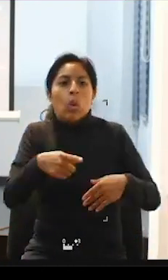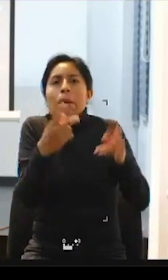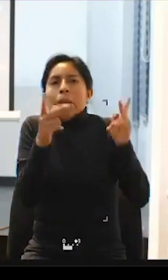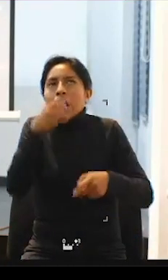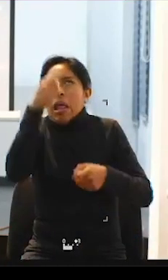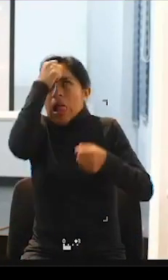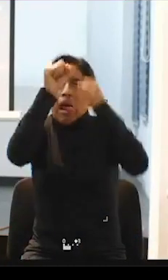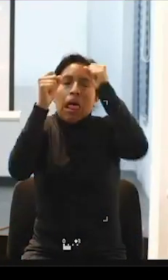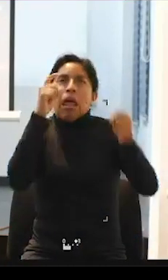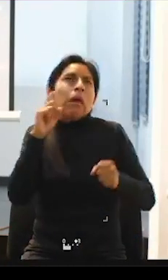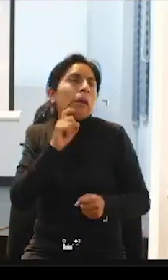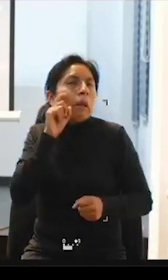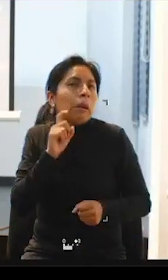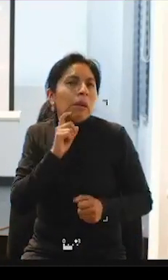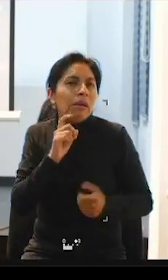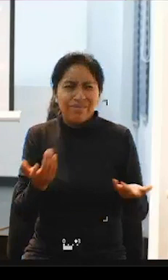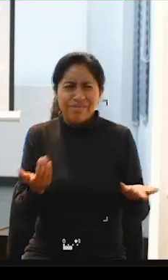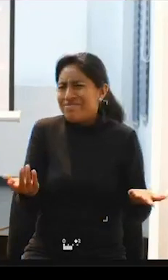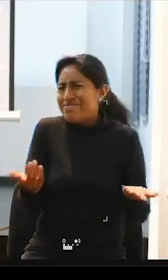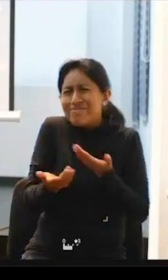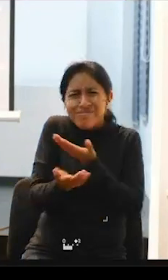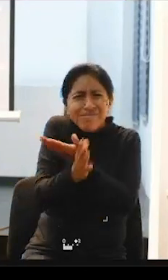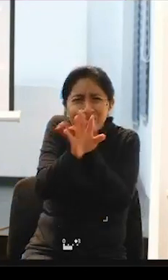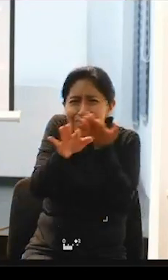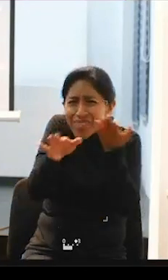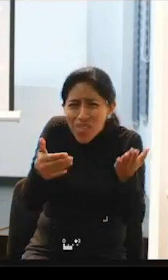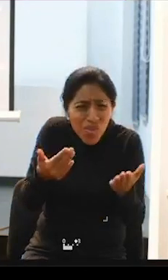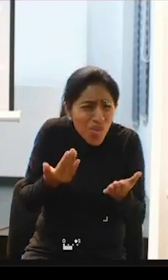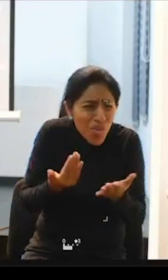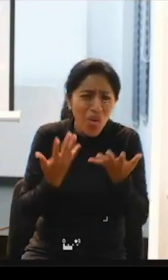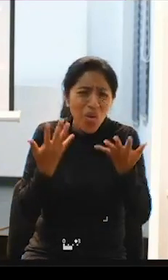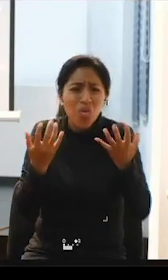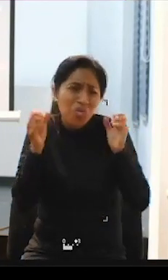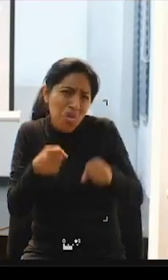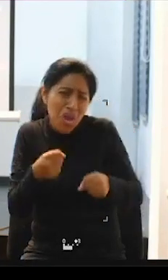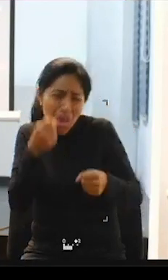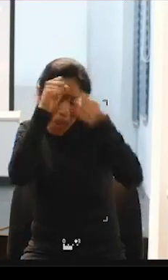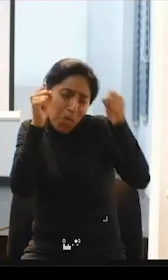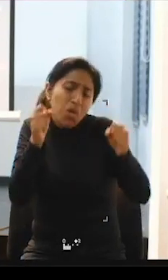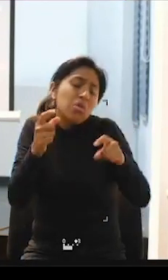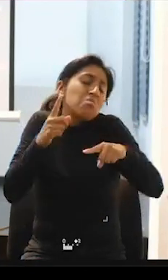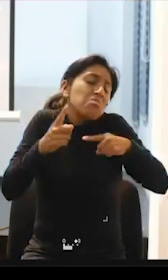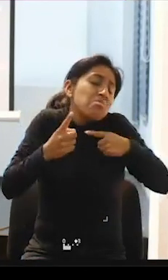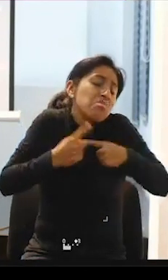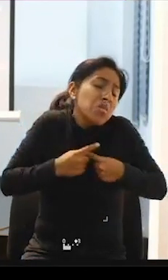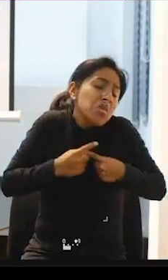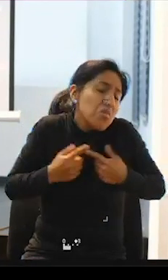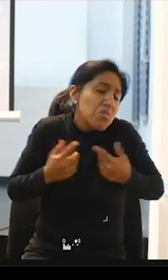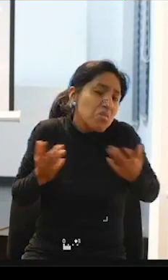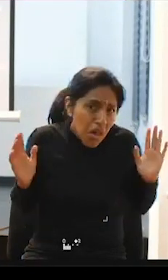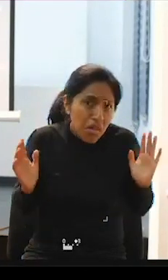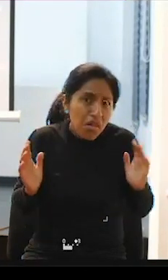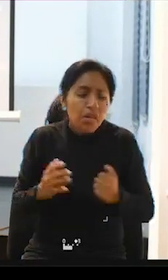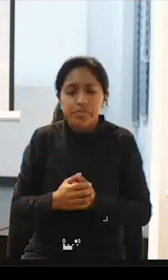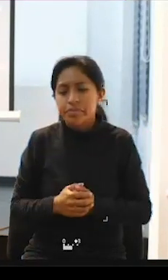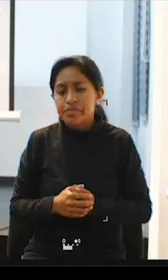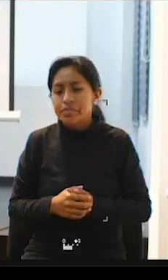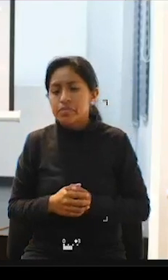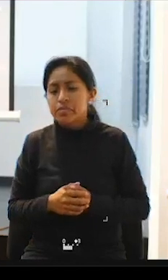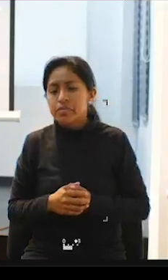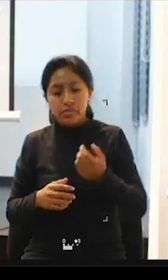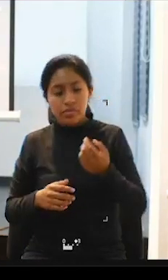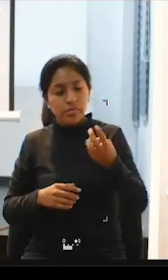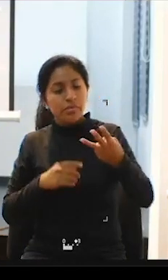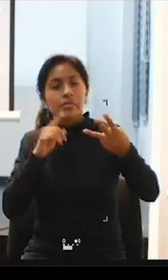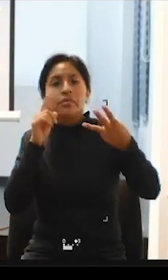yo creo que todos se alborotan si es que quieren no sé eso por el leto del